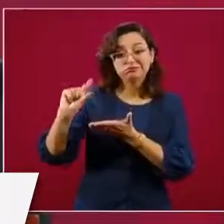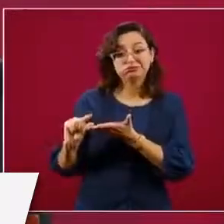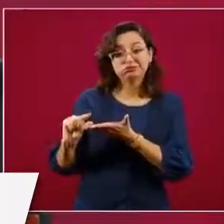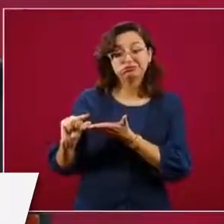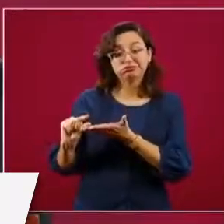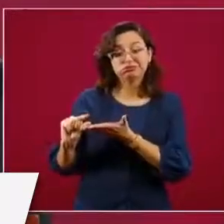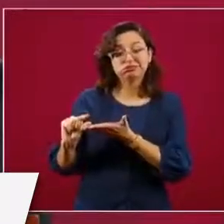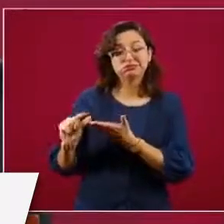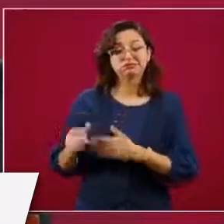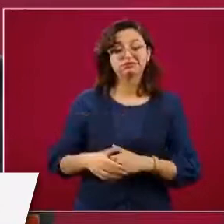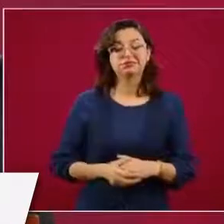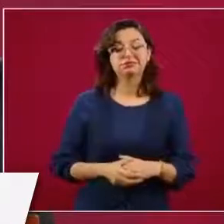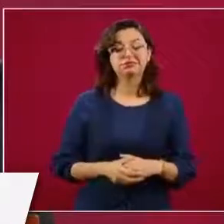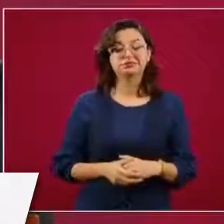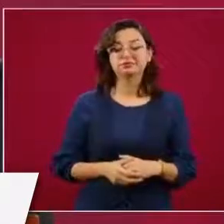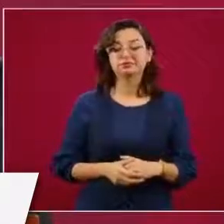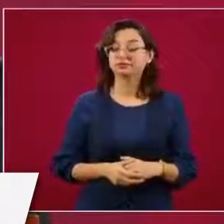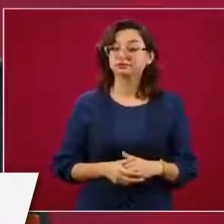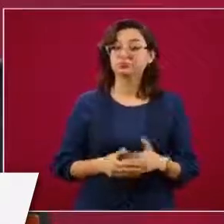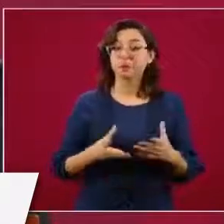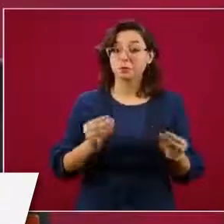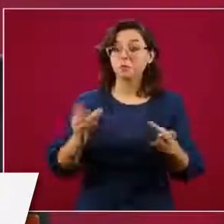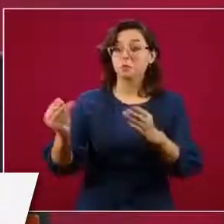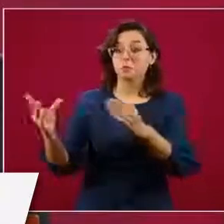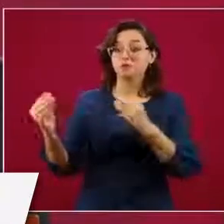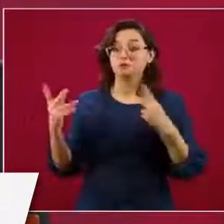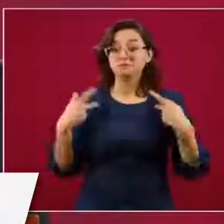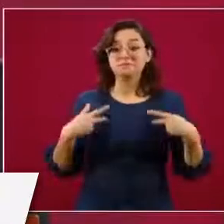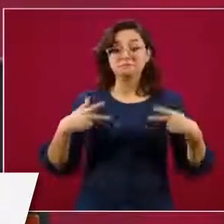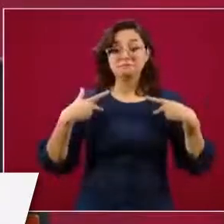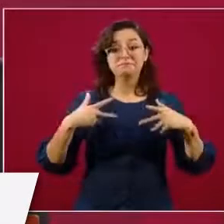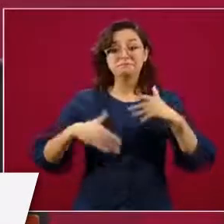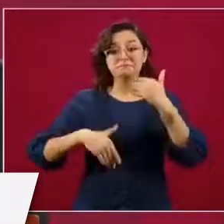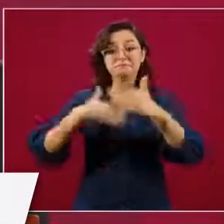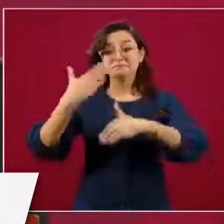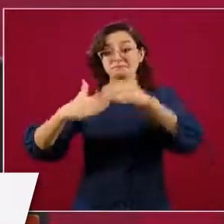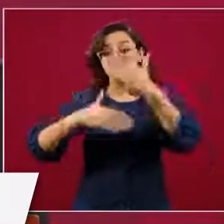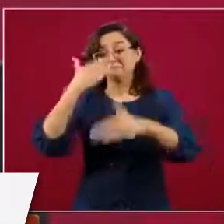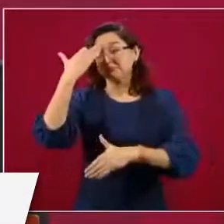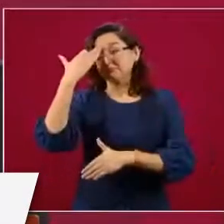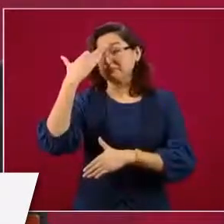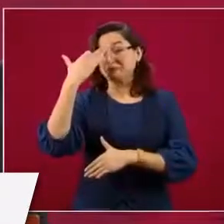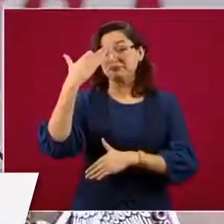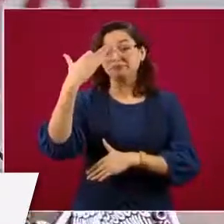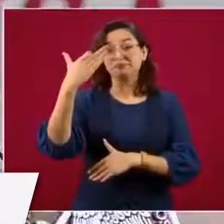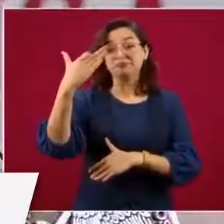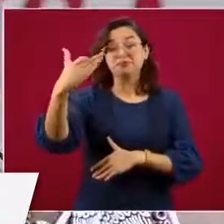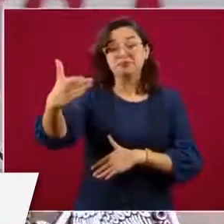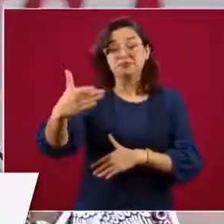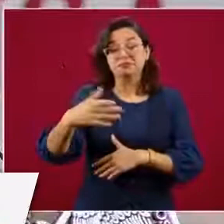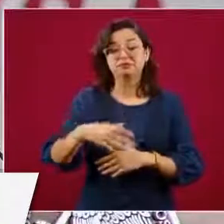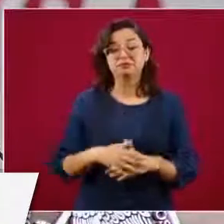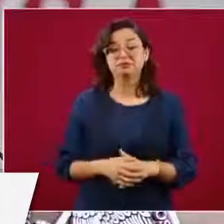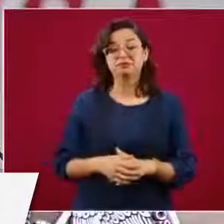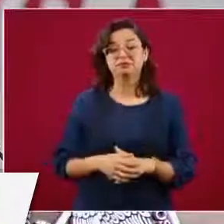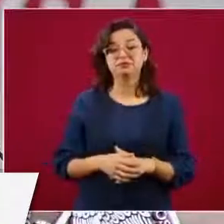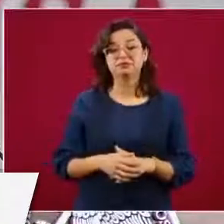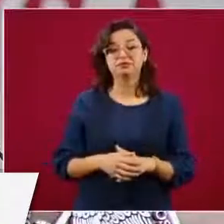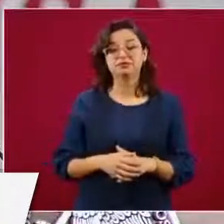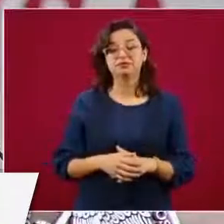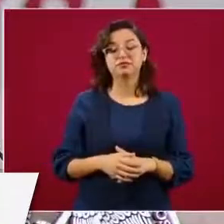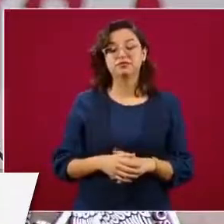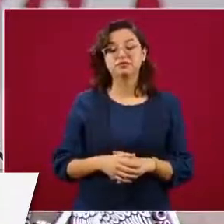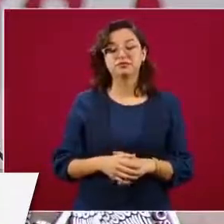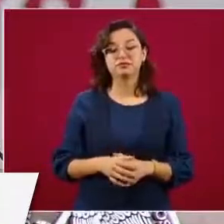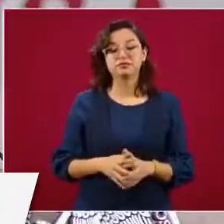muchos con el tiempo. Esto va a empezar a darse a finales